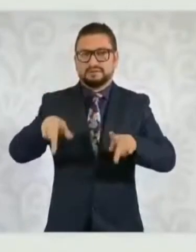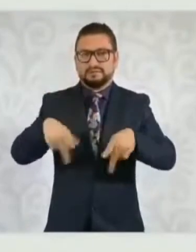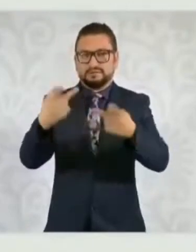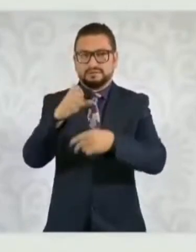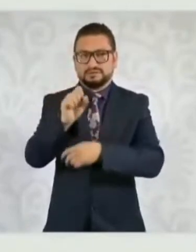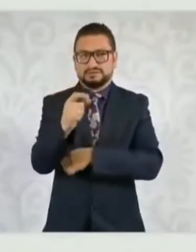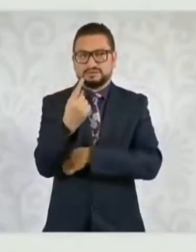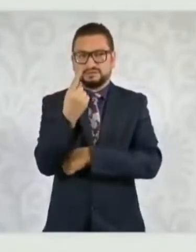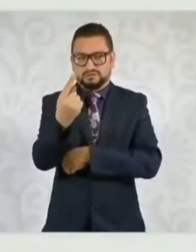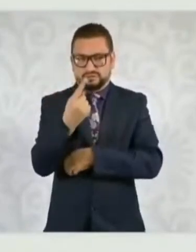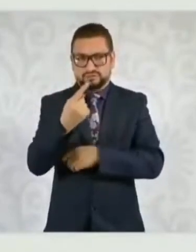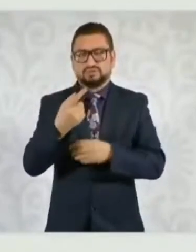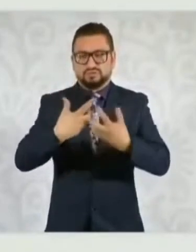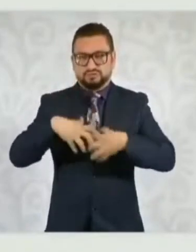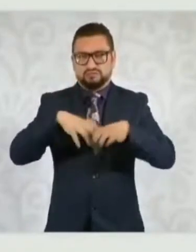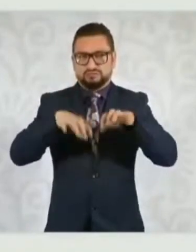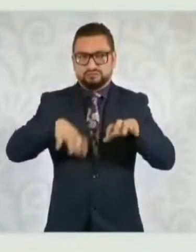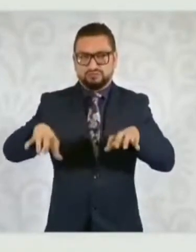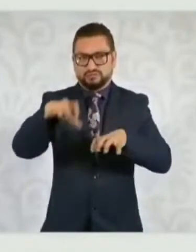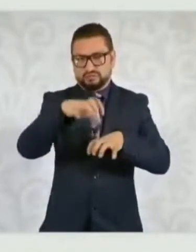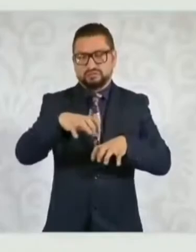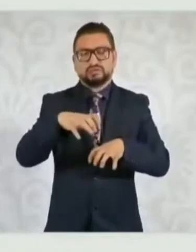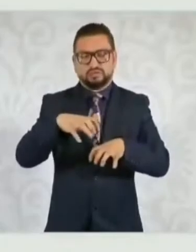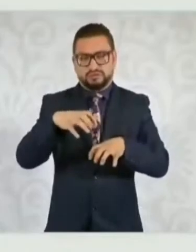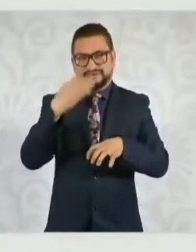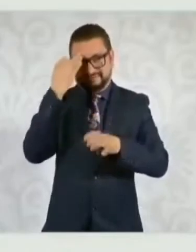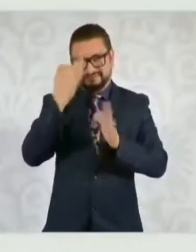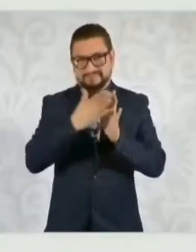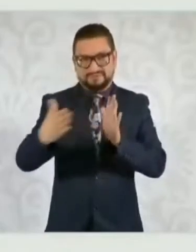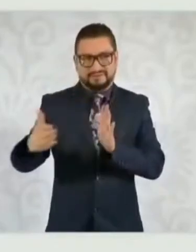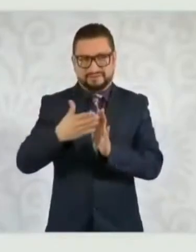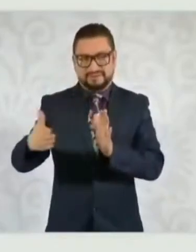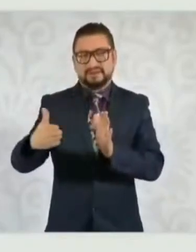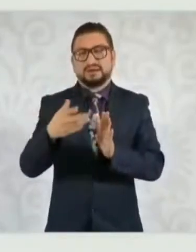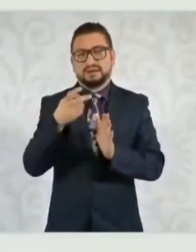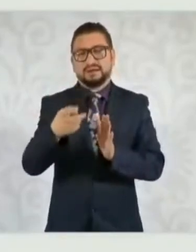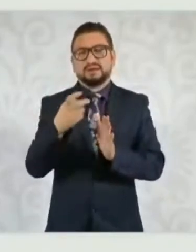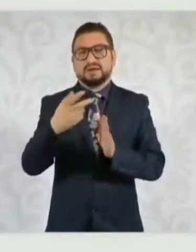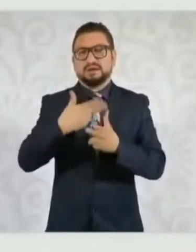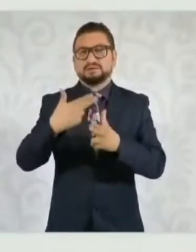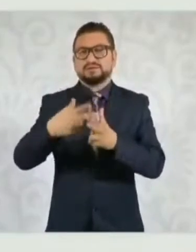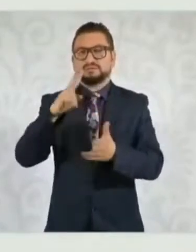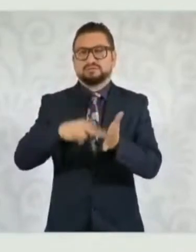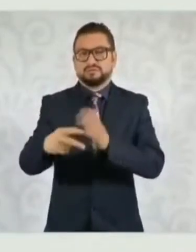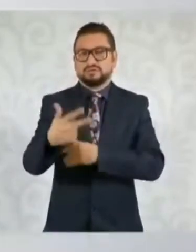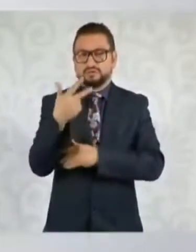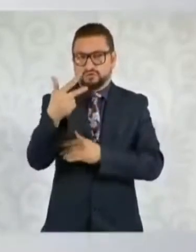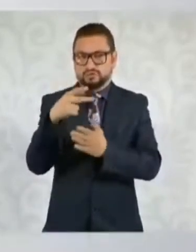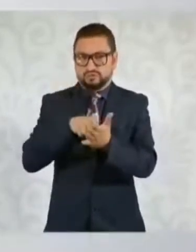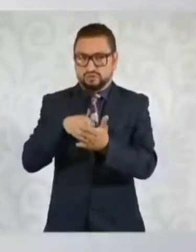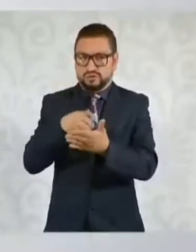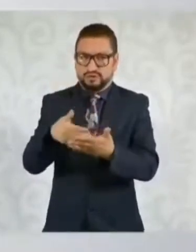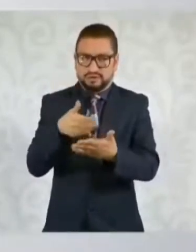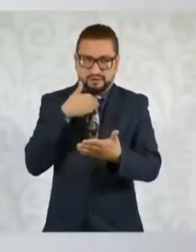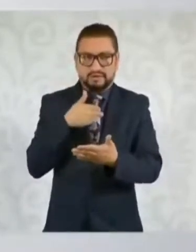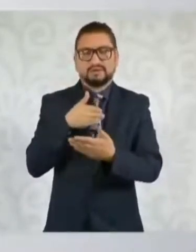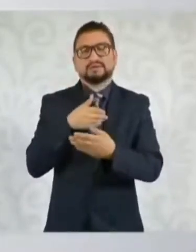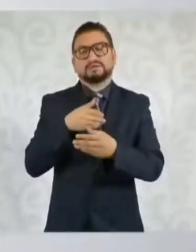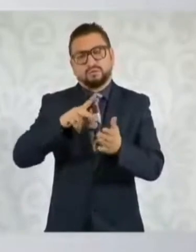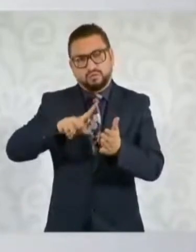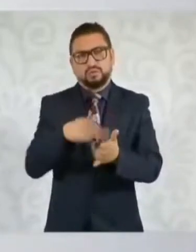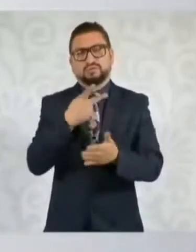plantas de petroquímica del país en este periodo y hasta 2008, antes de la reforma, se modifica